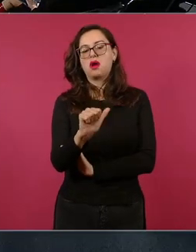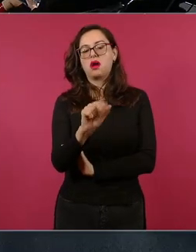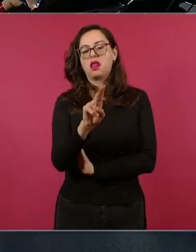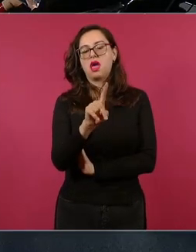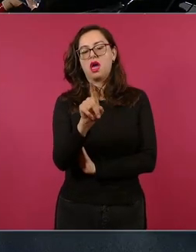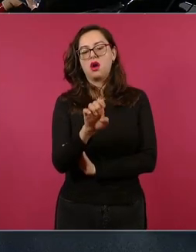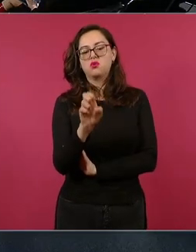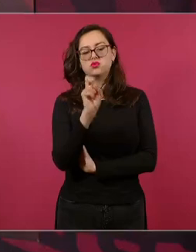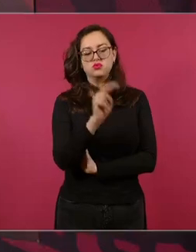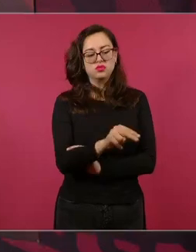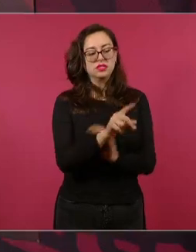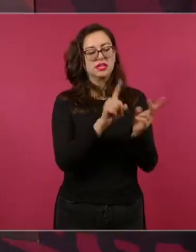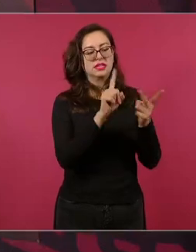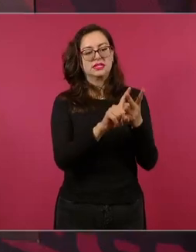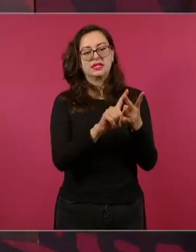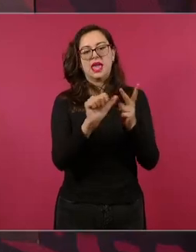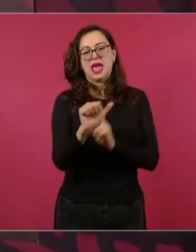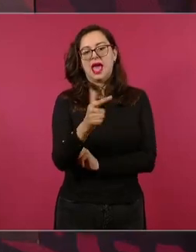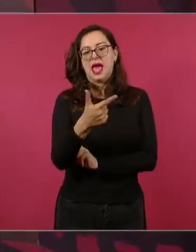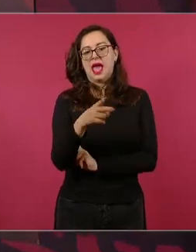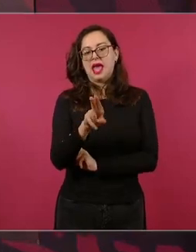aguilar camín